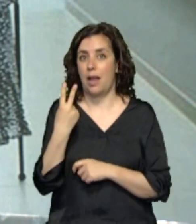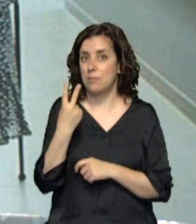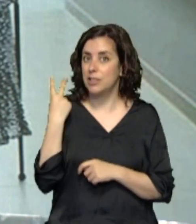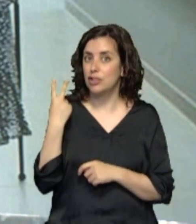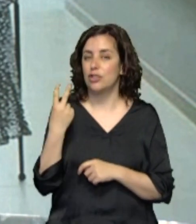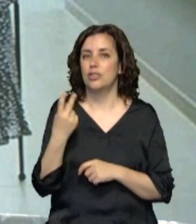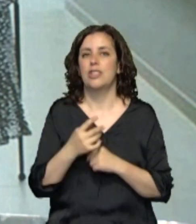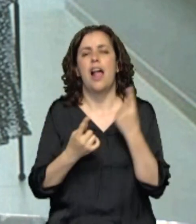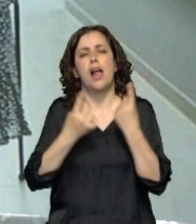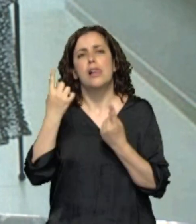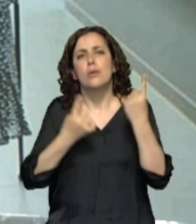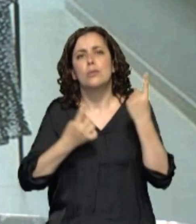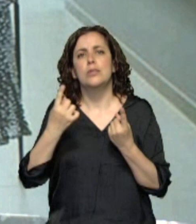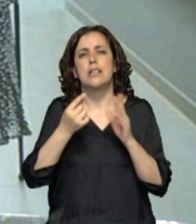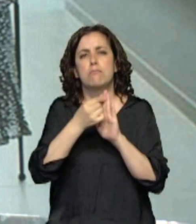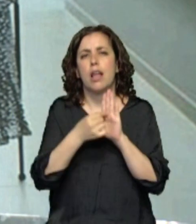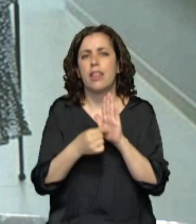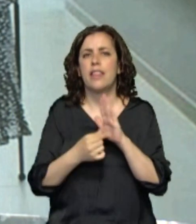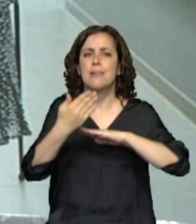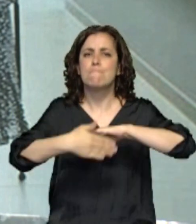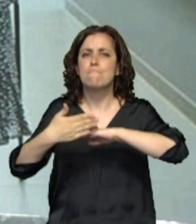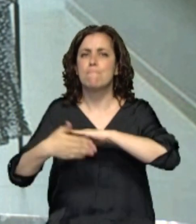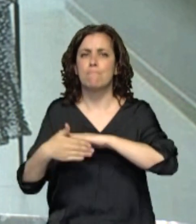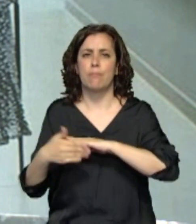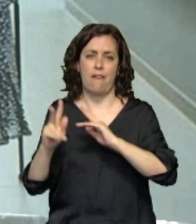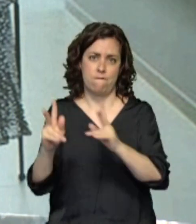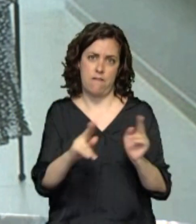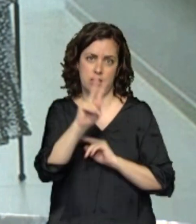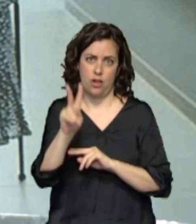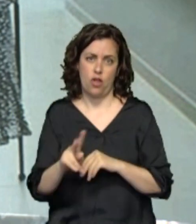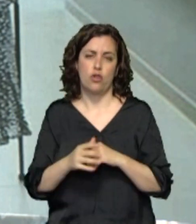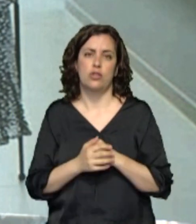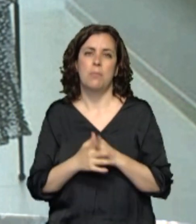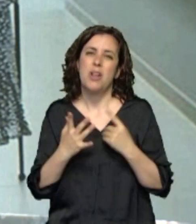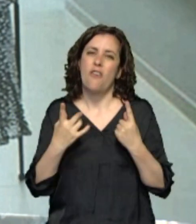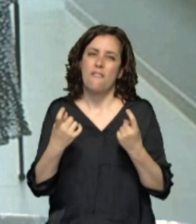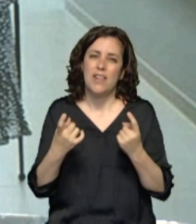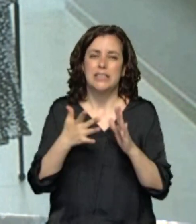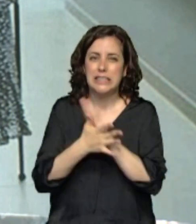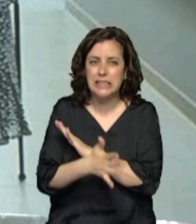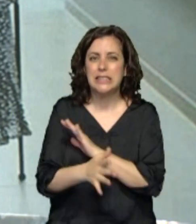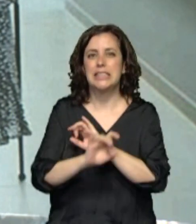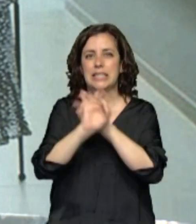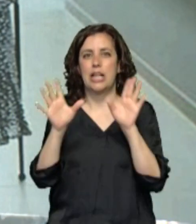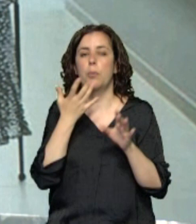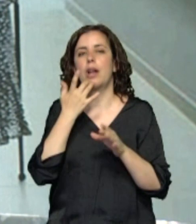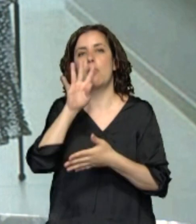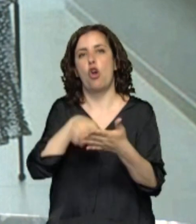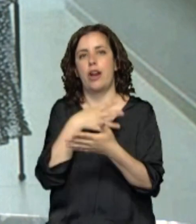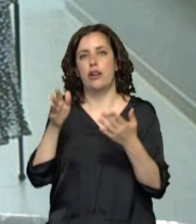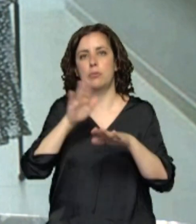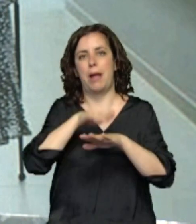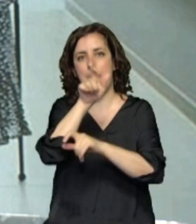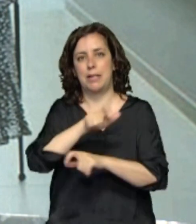de manera somera algunas de las restricciones que habrá en esa segunda fase del estado de alarma, aunque sin concretarse demasiado, como los horarios para las personas